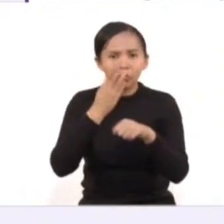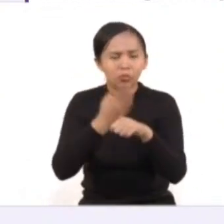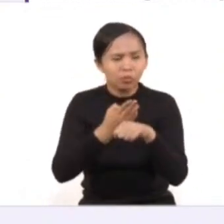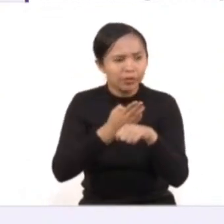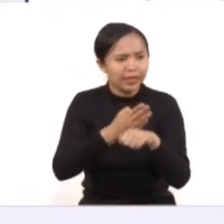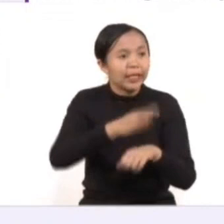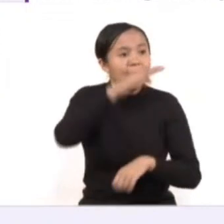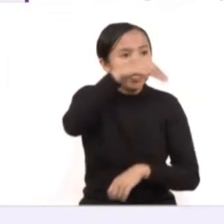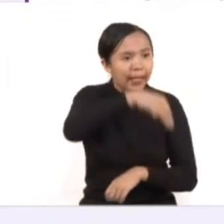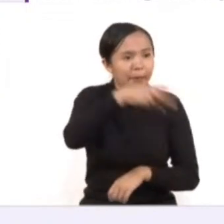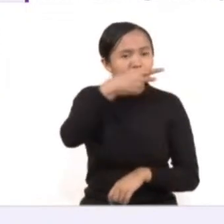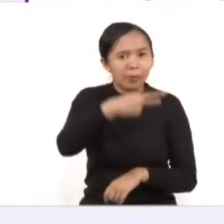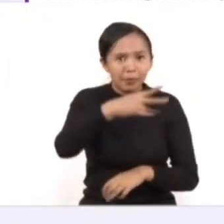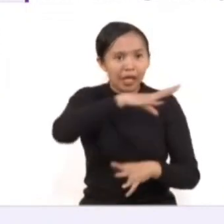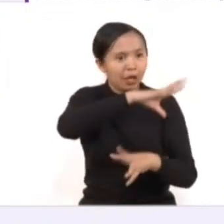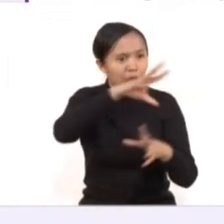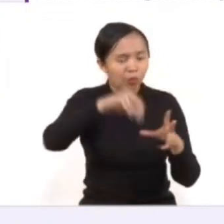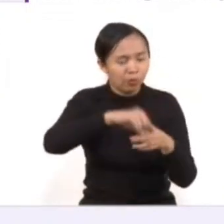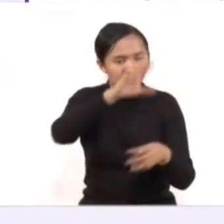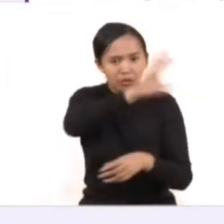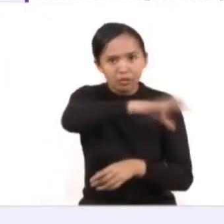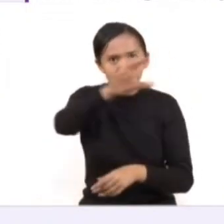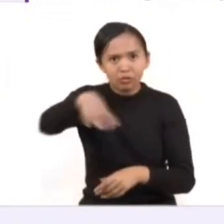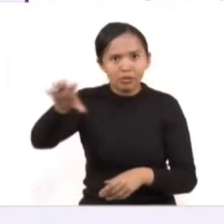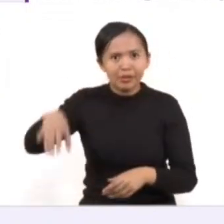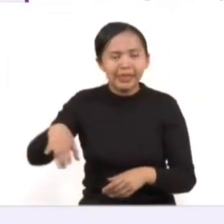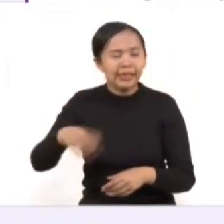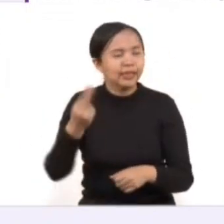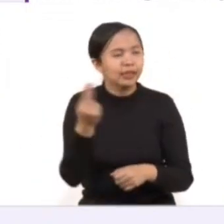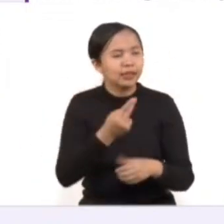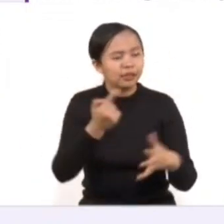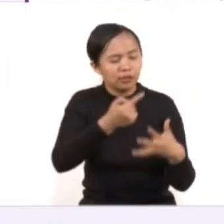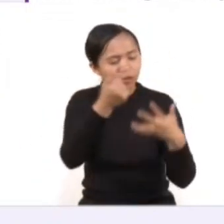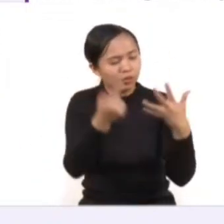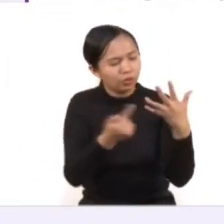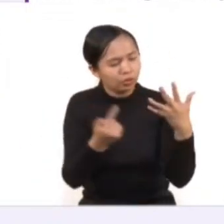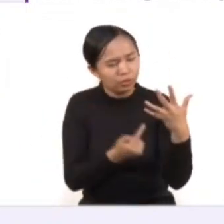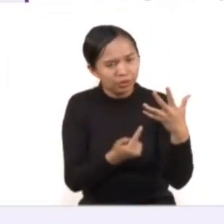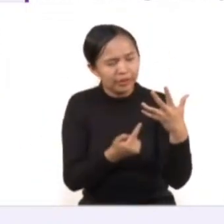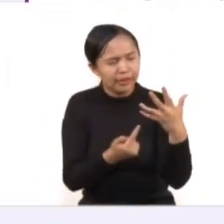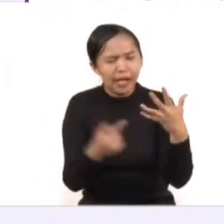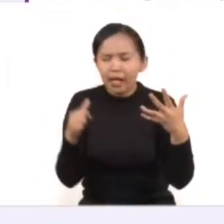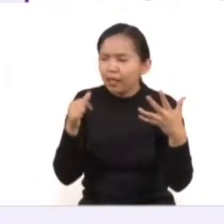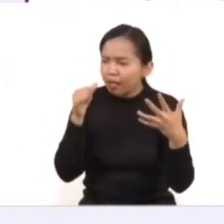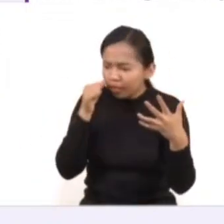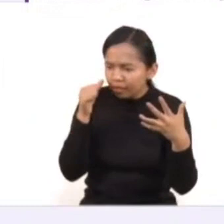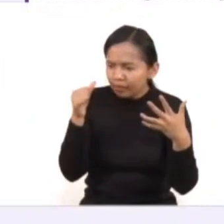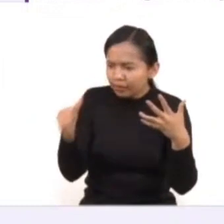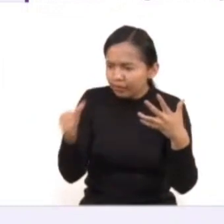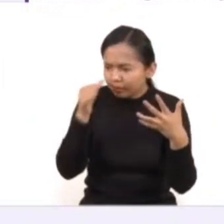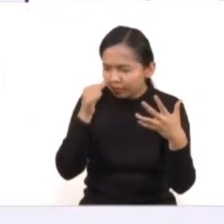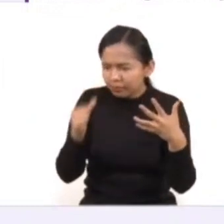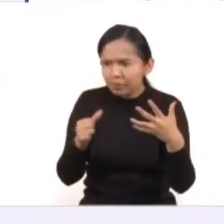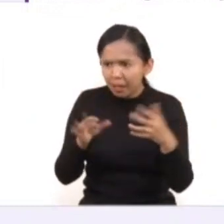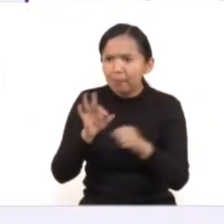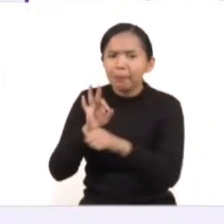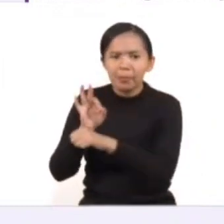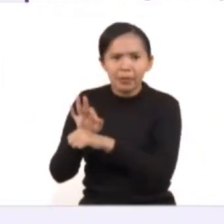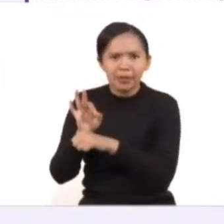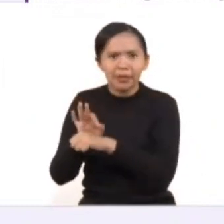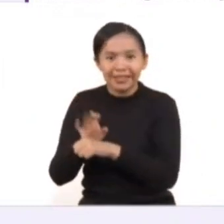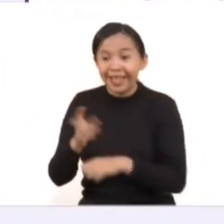agencias del Ministerio Público determinen las medidas de protección conforme al resultado del